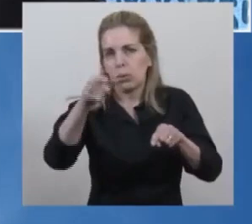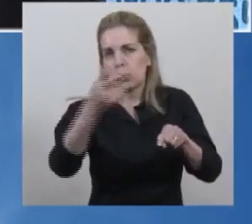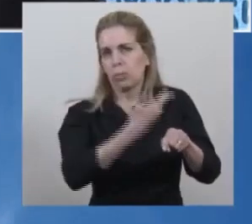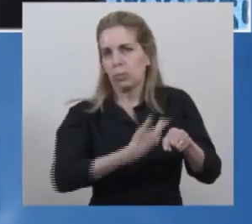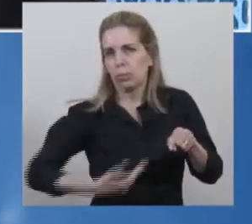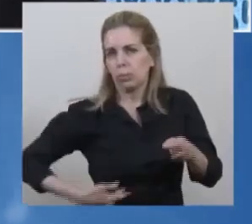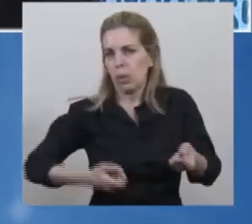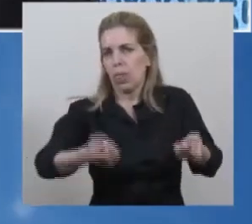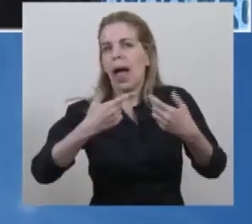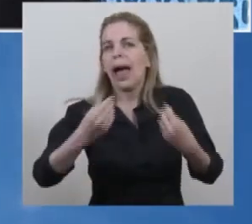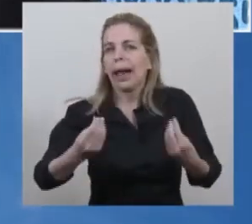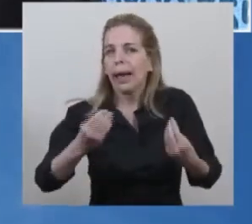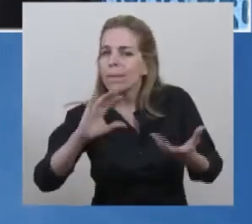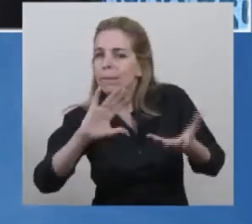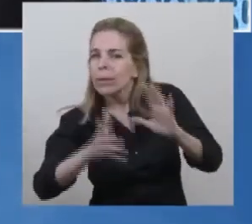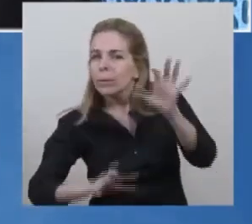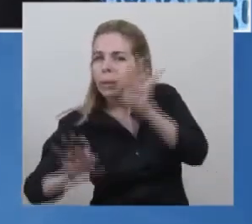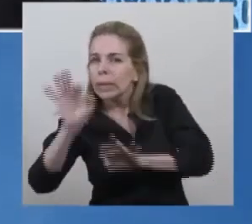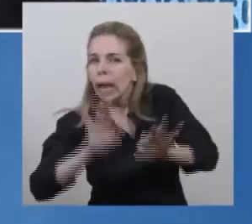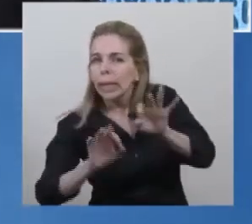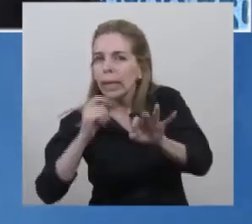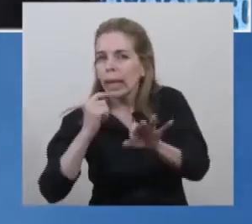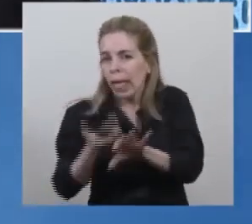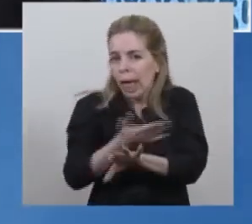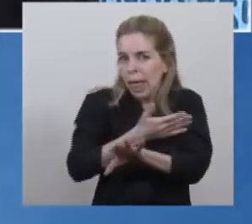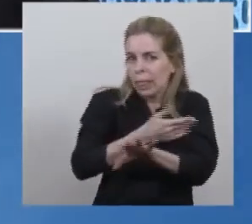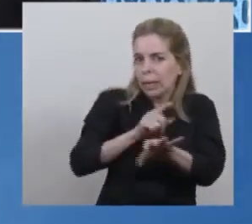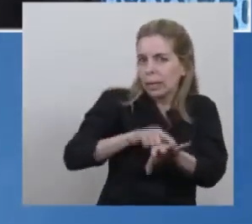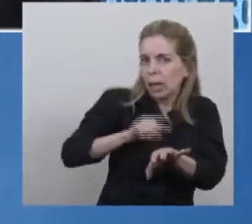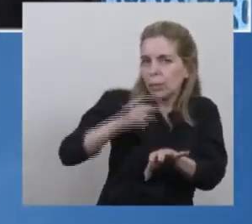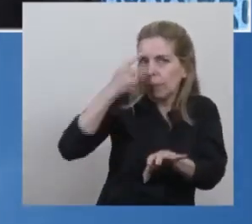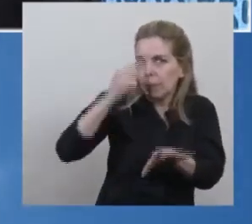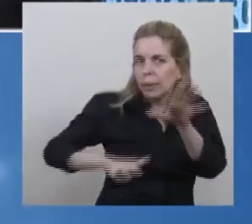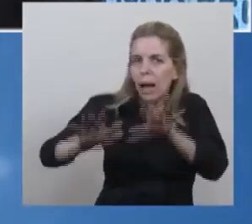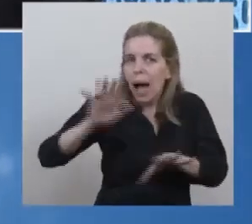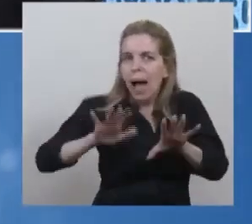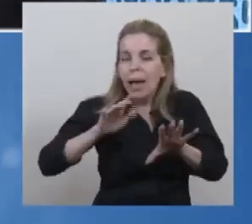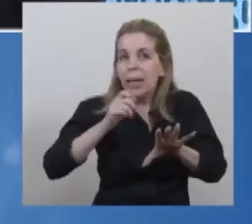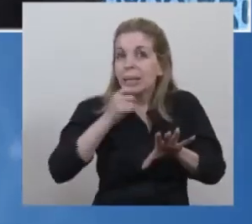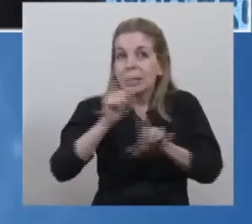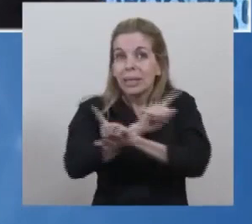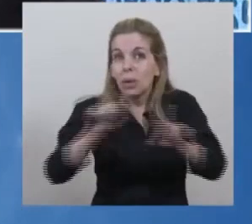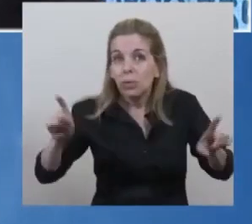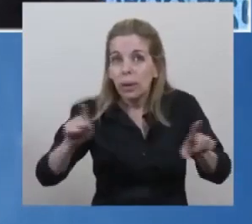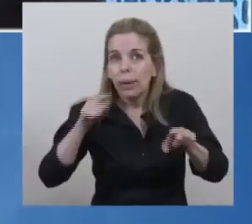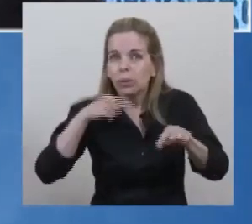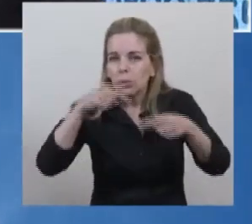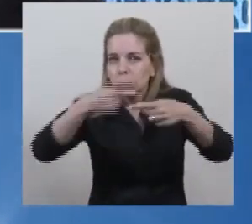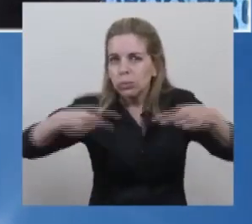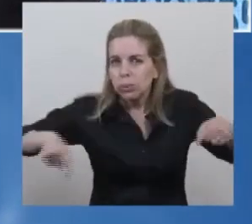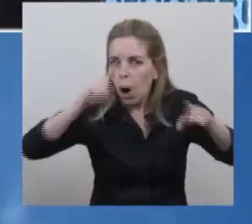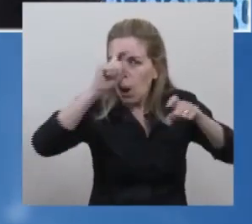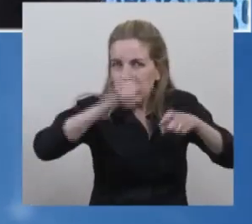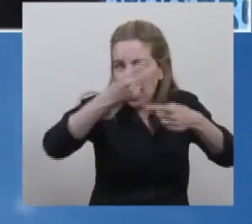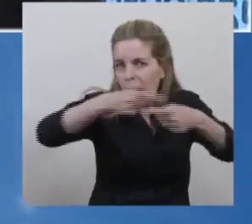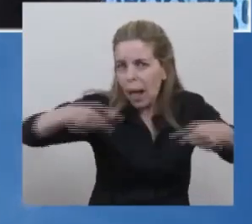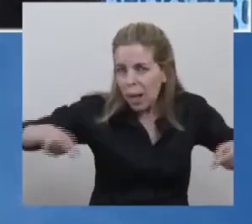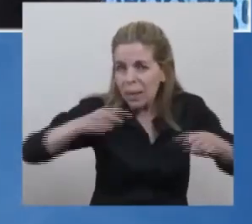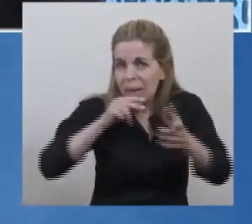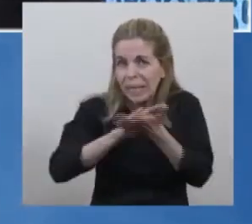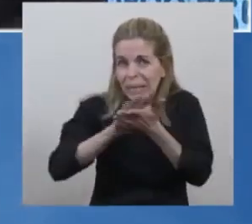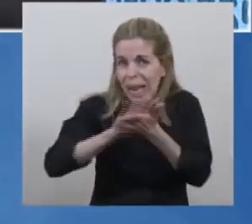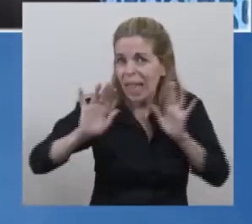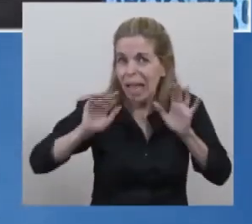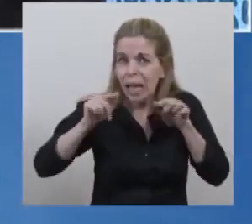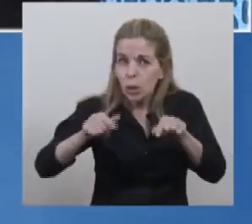el tener una estrategia para ganar tiempo. Ninguna de estas cosas estaría funcionando. se pudo